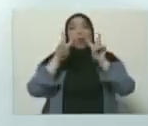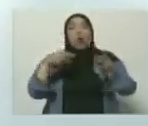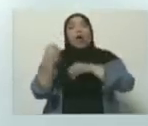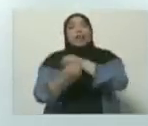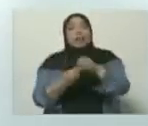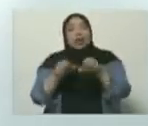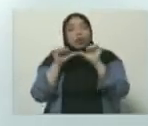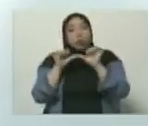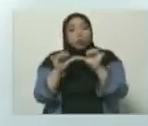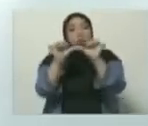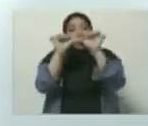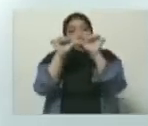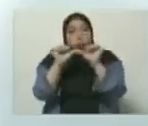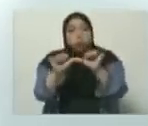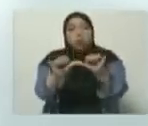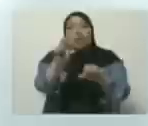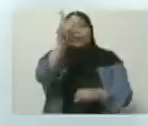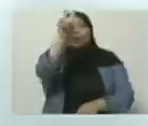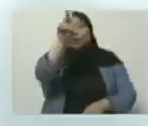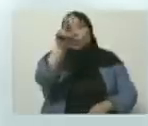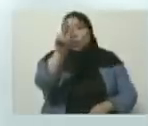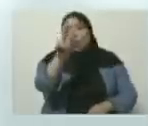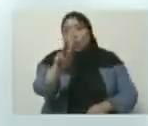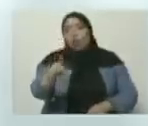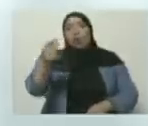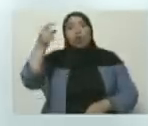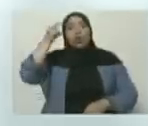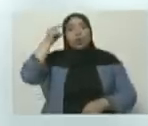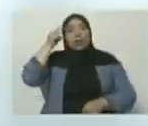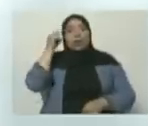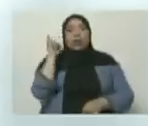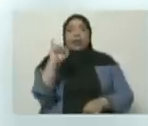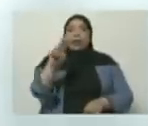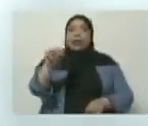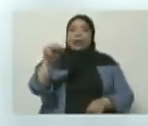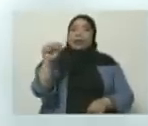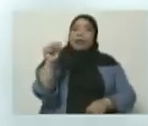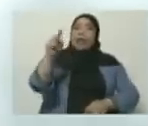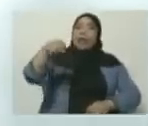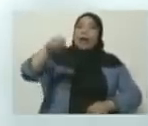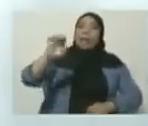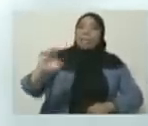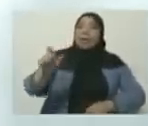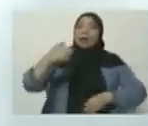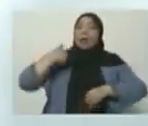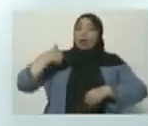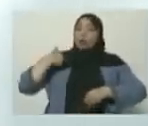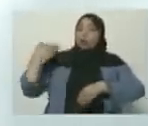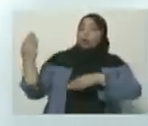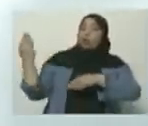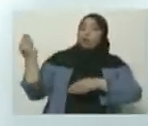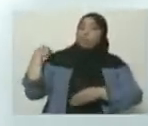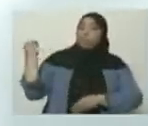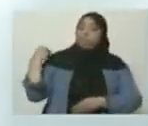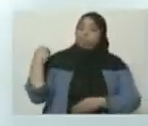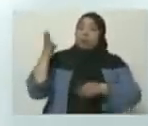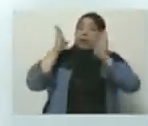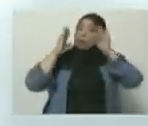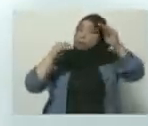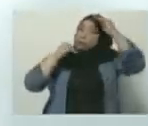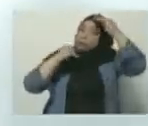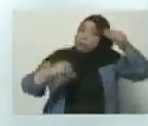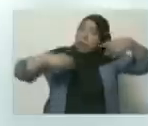seguimiento todos los días desde que el INAMED nos ha pedido tomar atención